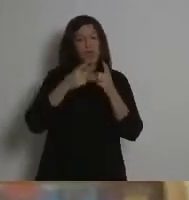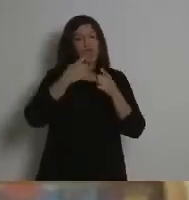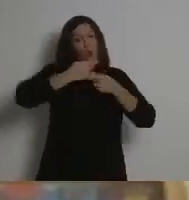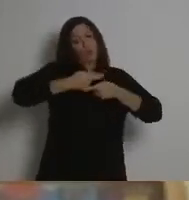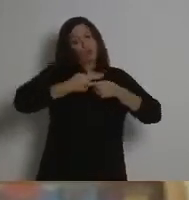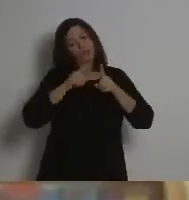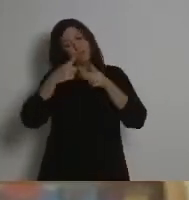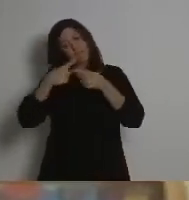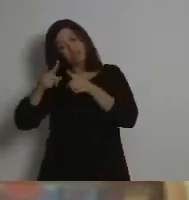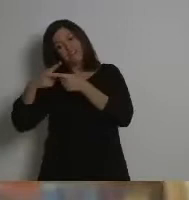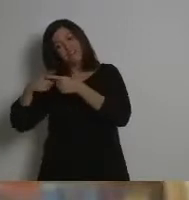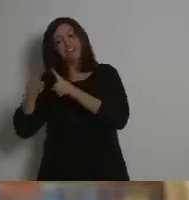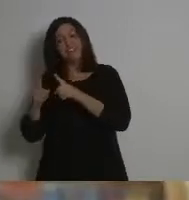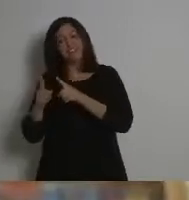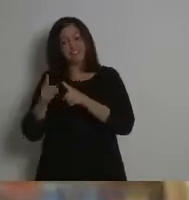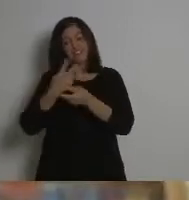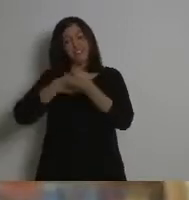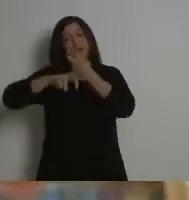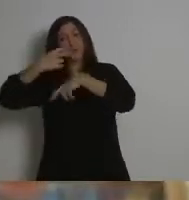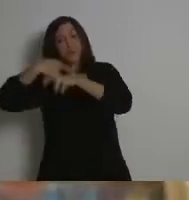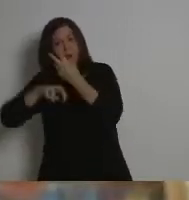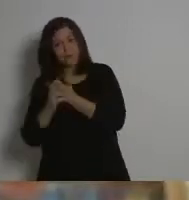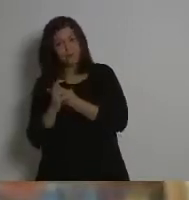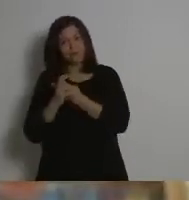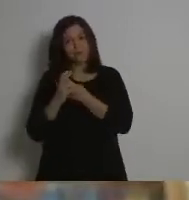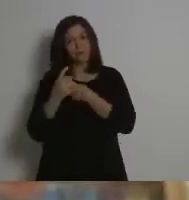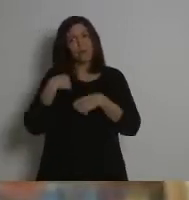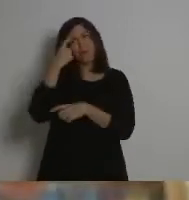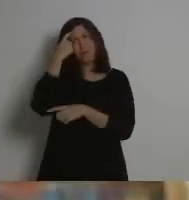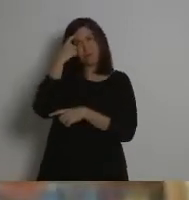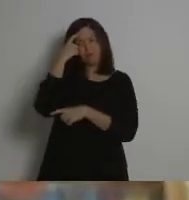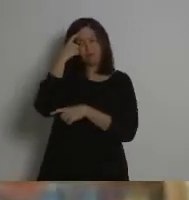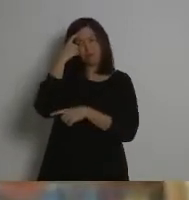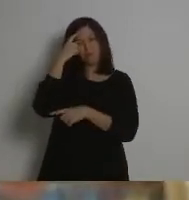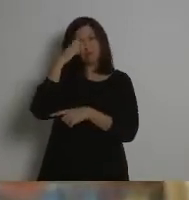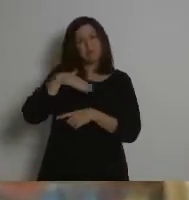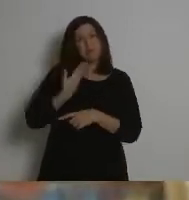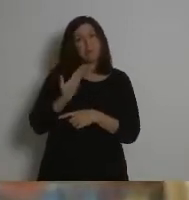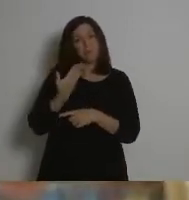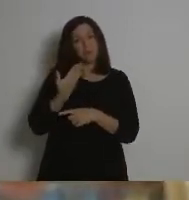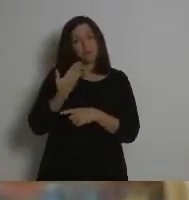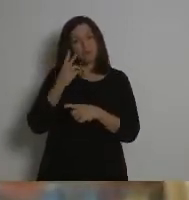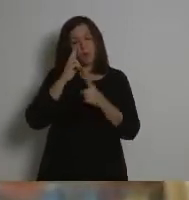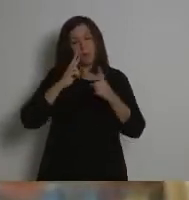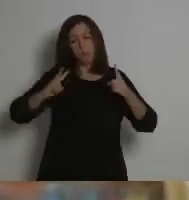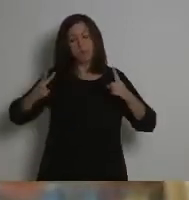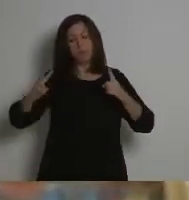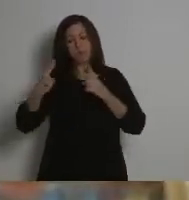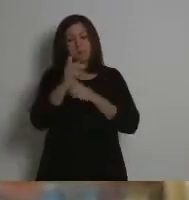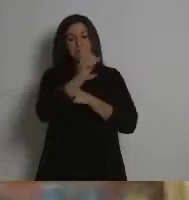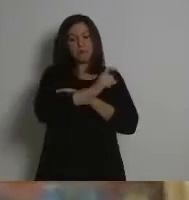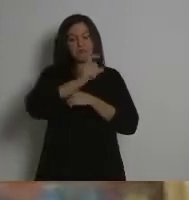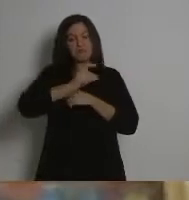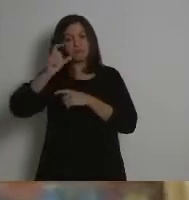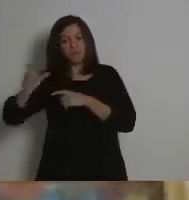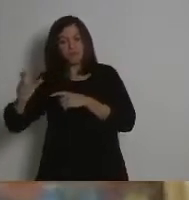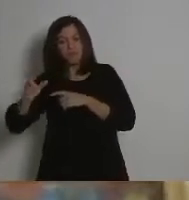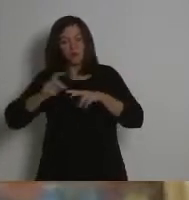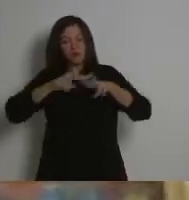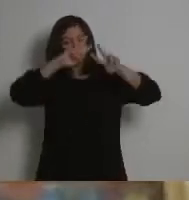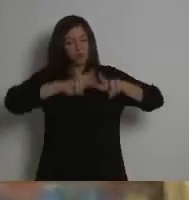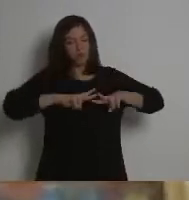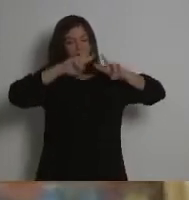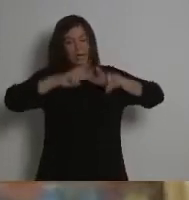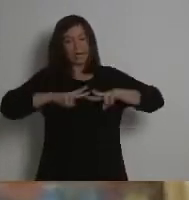energías renovables, creo que se puede mirar desde el prisma de aquellas personas que hemos analizado